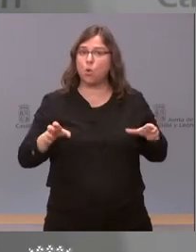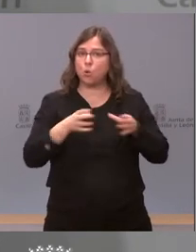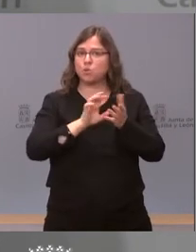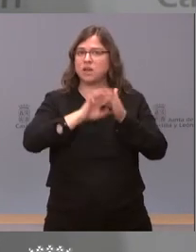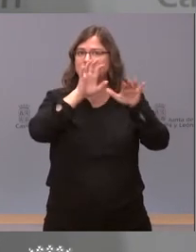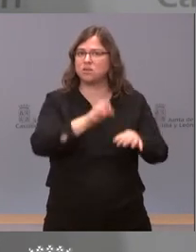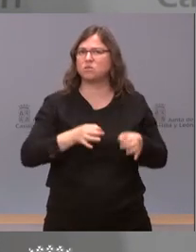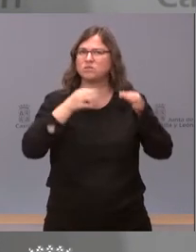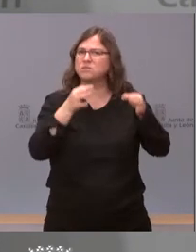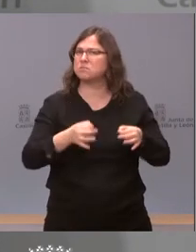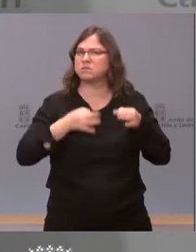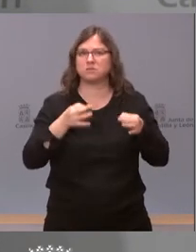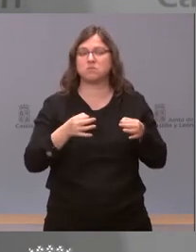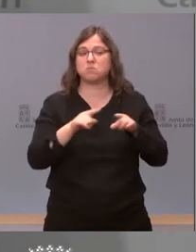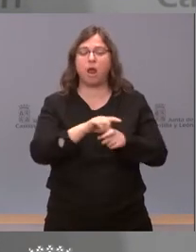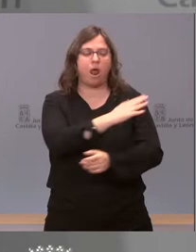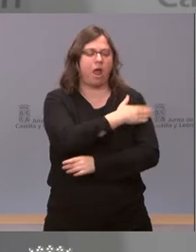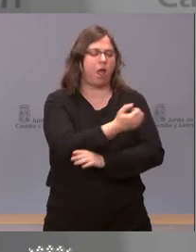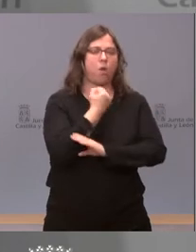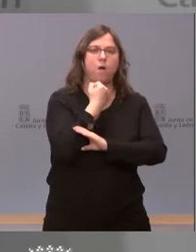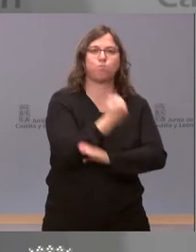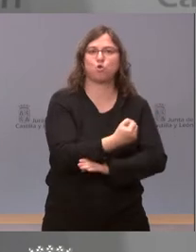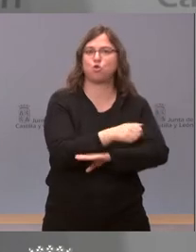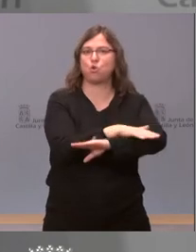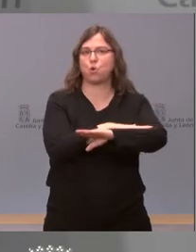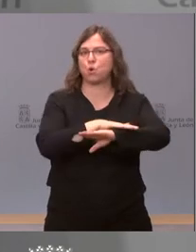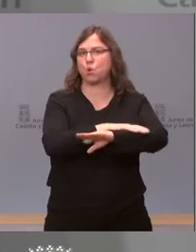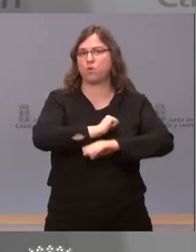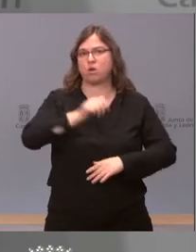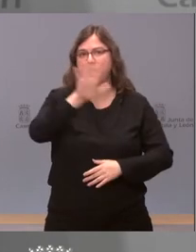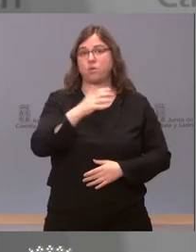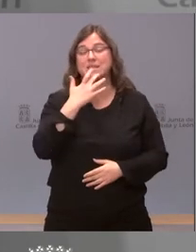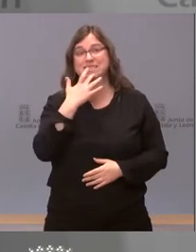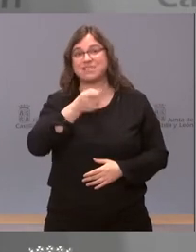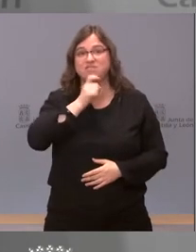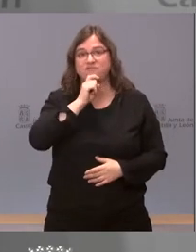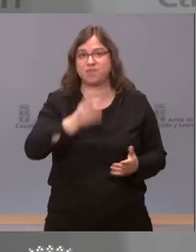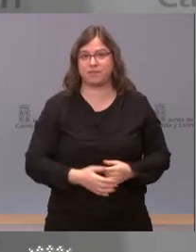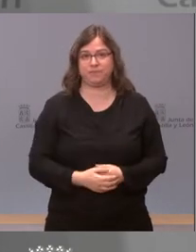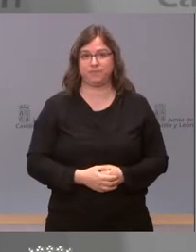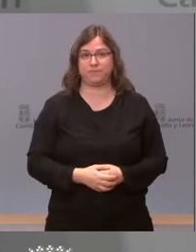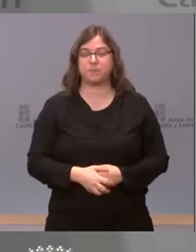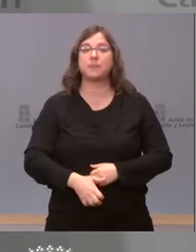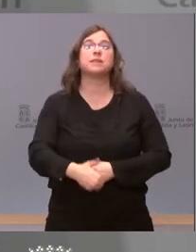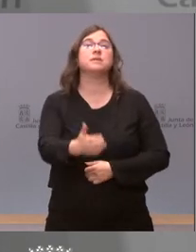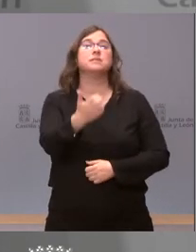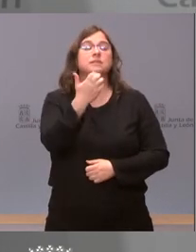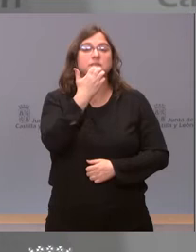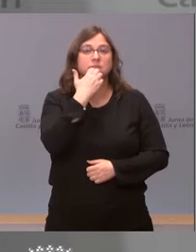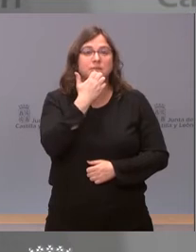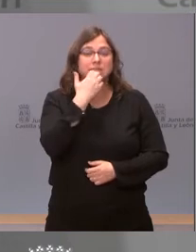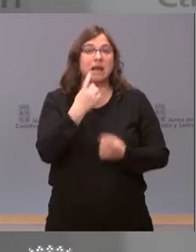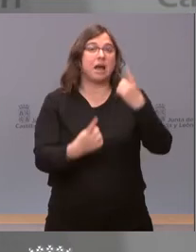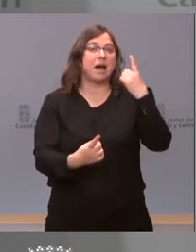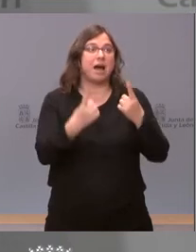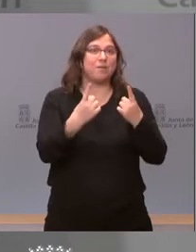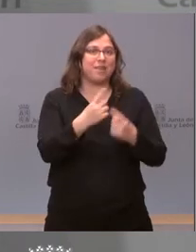ha estado al lado del gobierno cuando tomaba medidas difíciles. Si alguna vez no hemos estado al lado